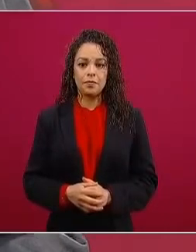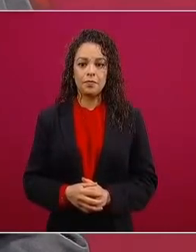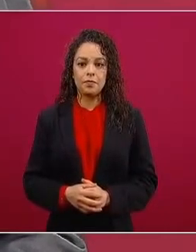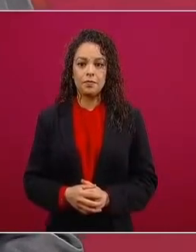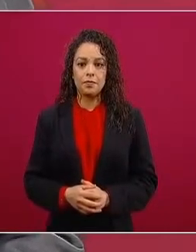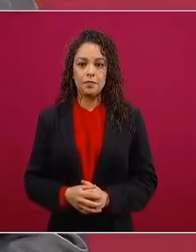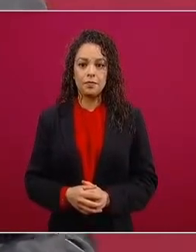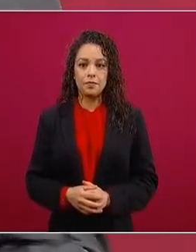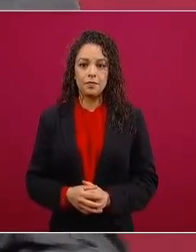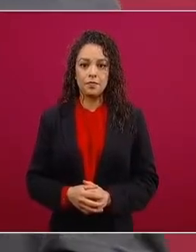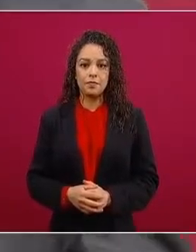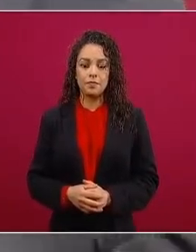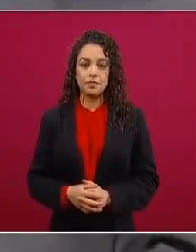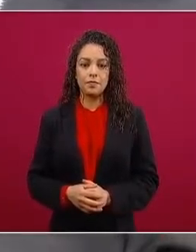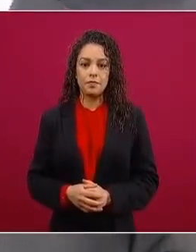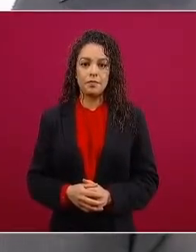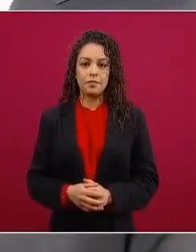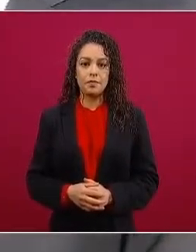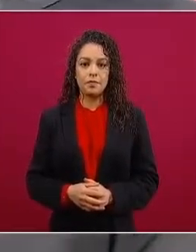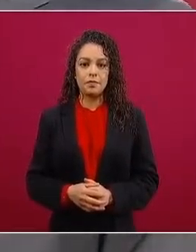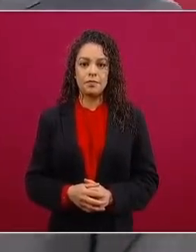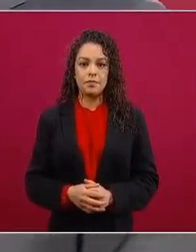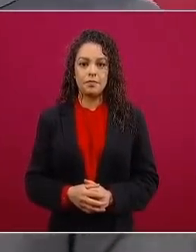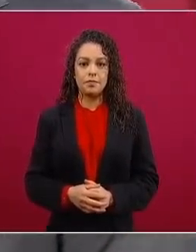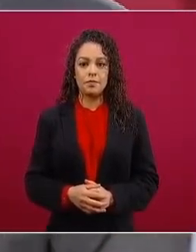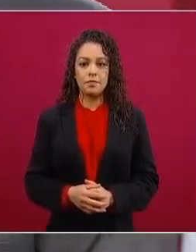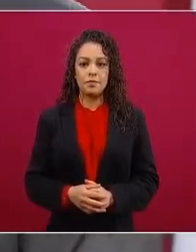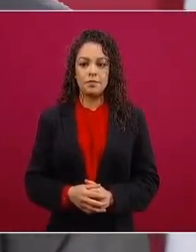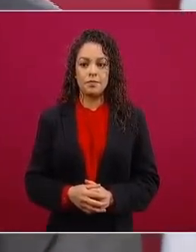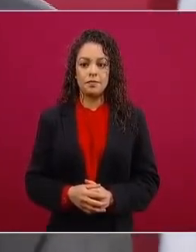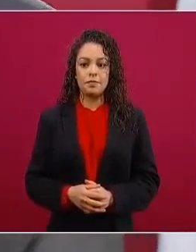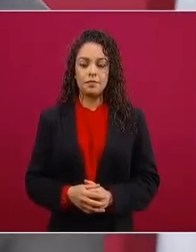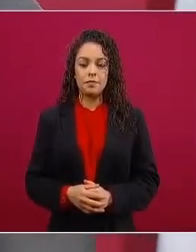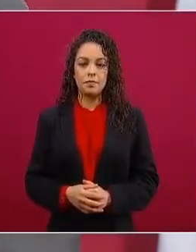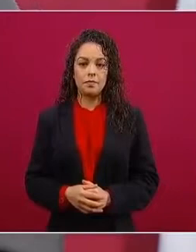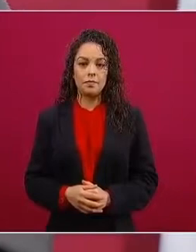ah pero si yo aquí